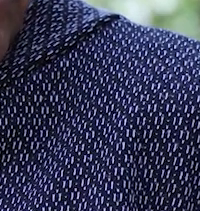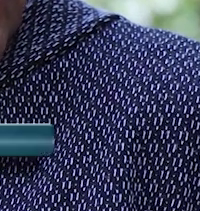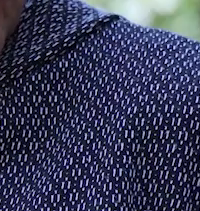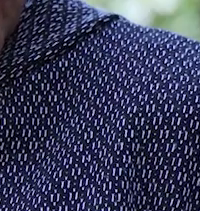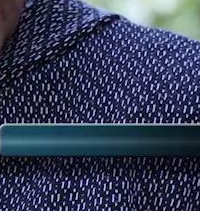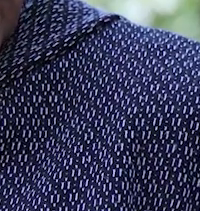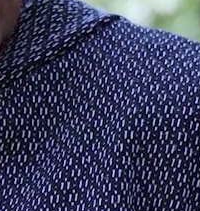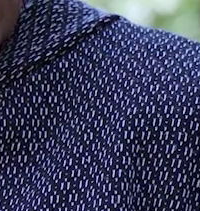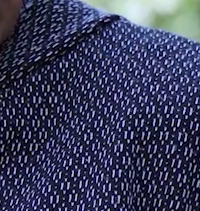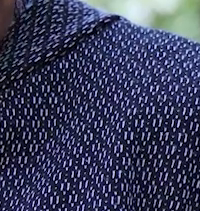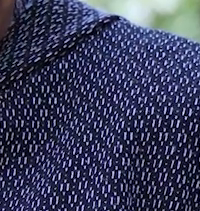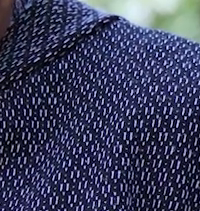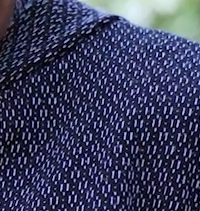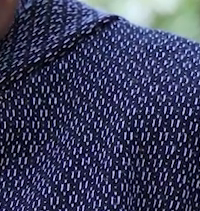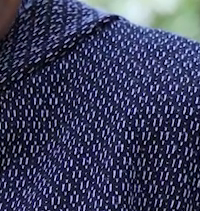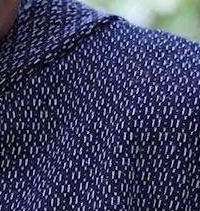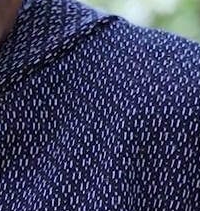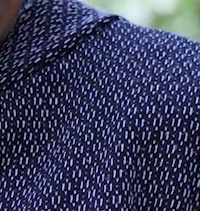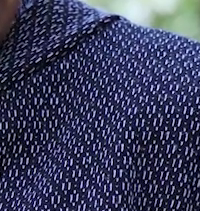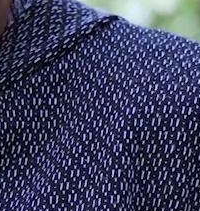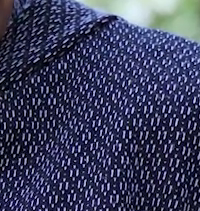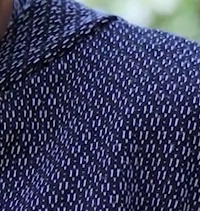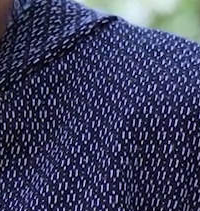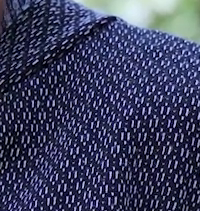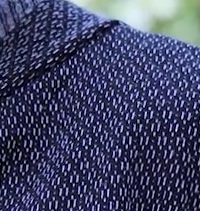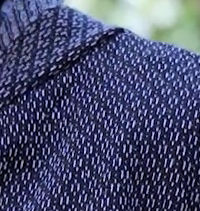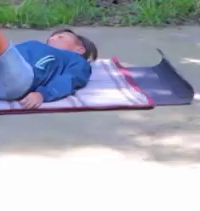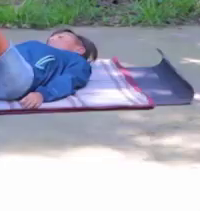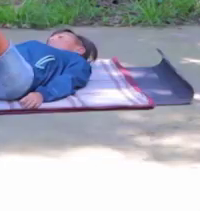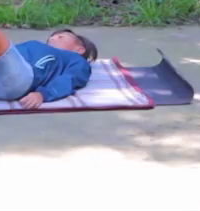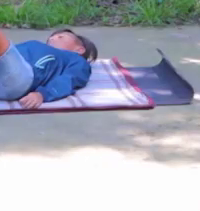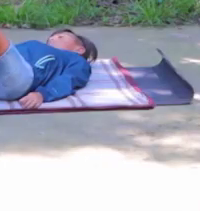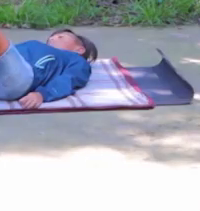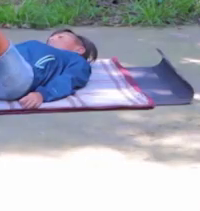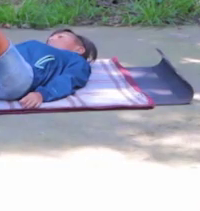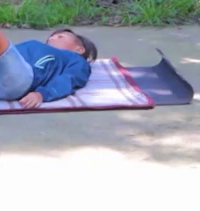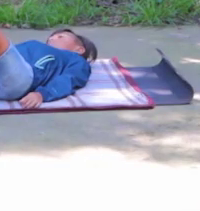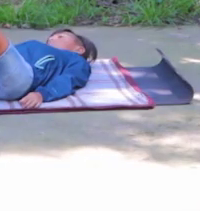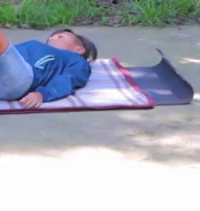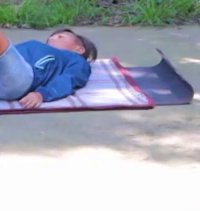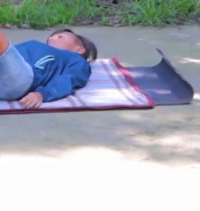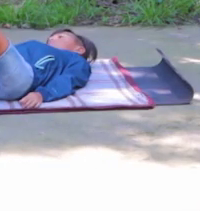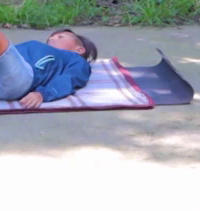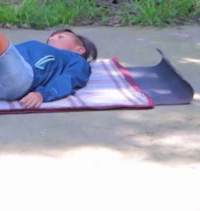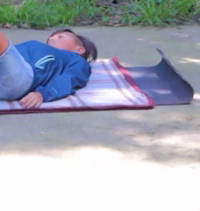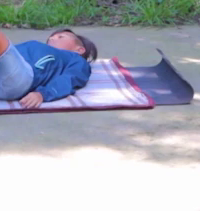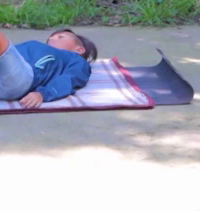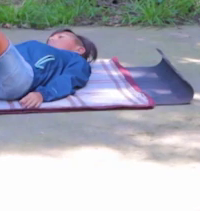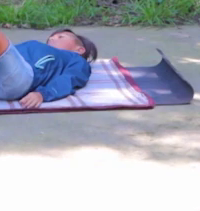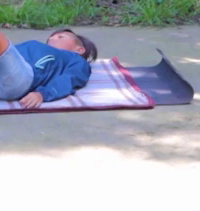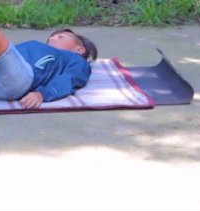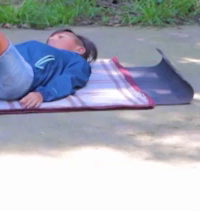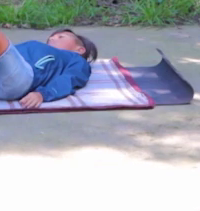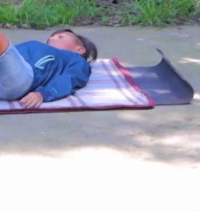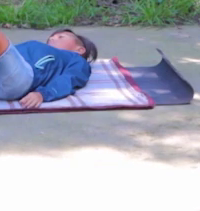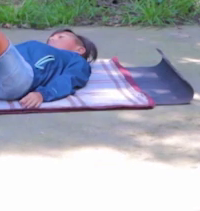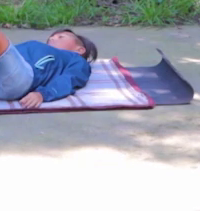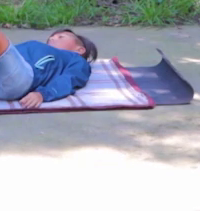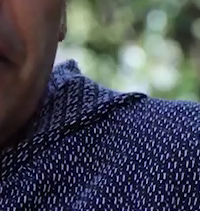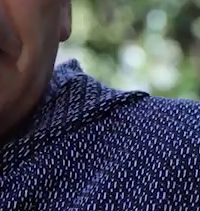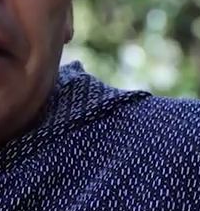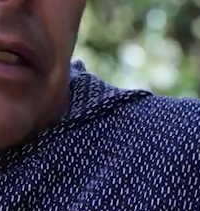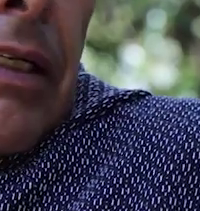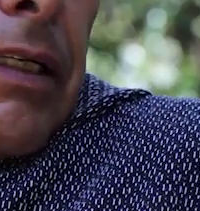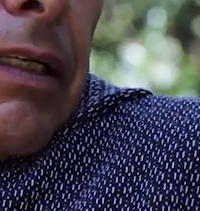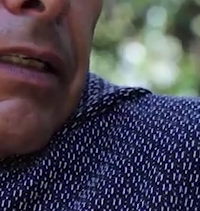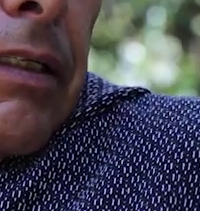con, flexionando las rodillas, las plantas de los pies totalmente en el suelo y lo que vamos a hacer es